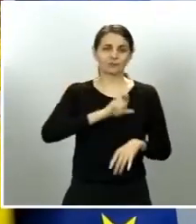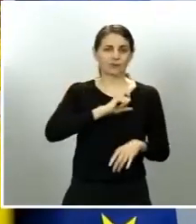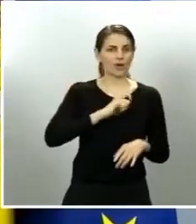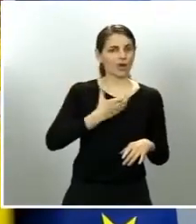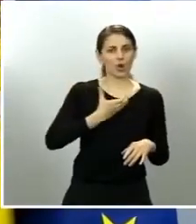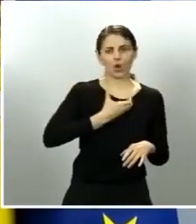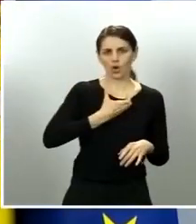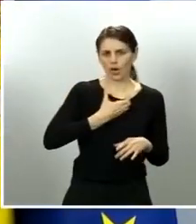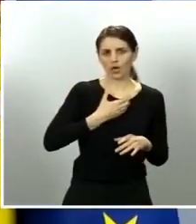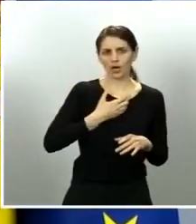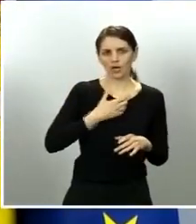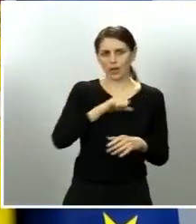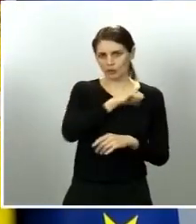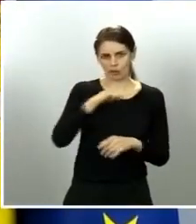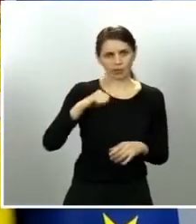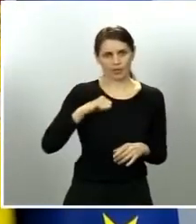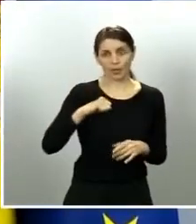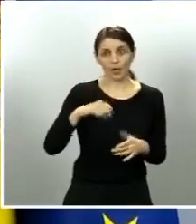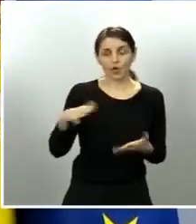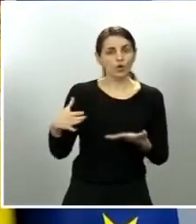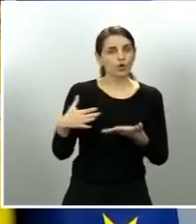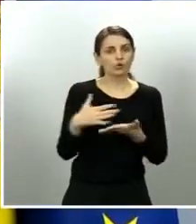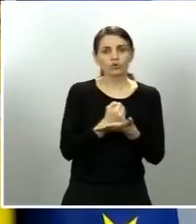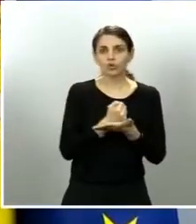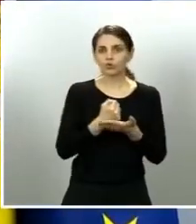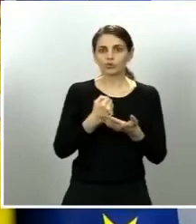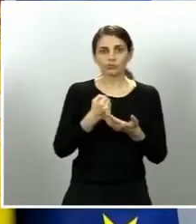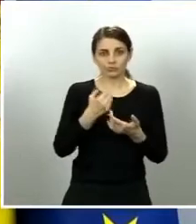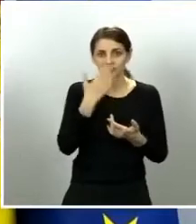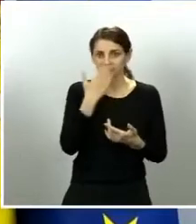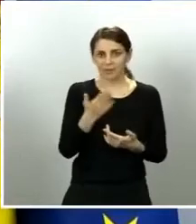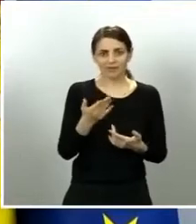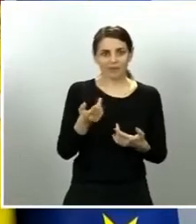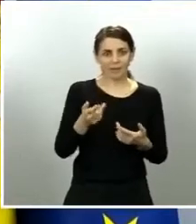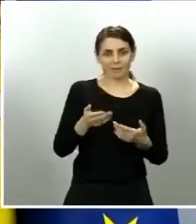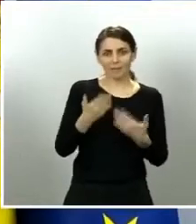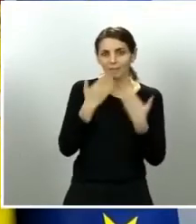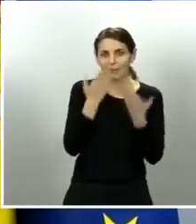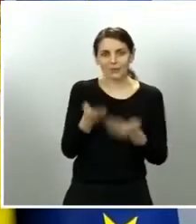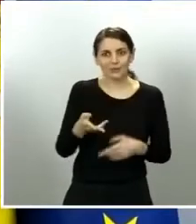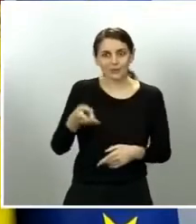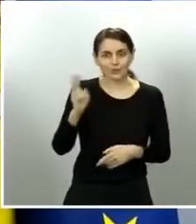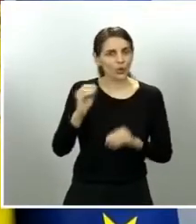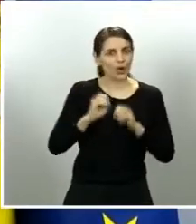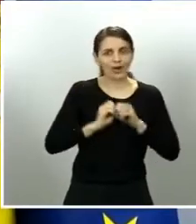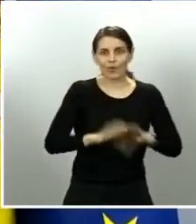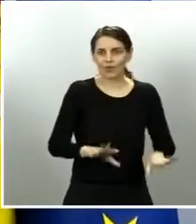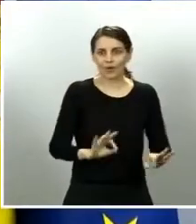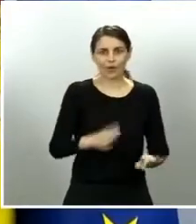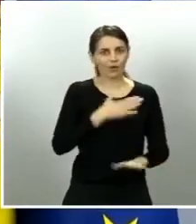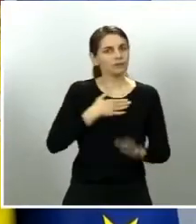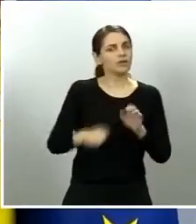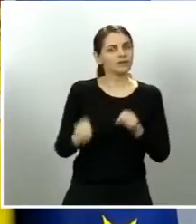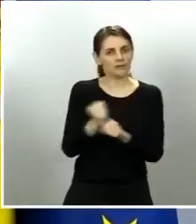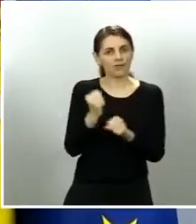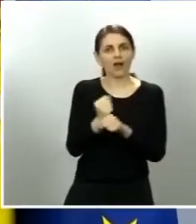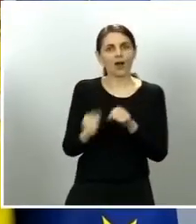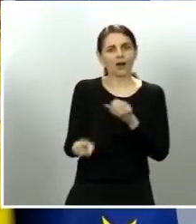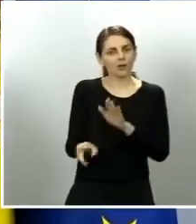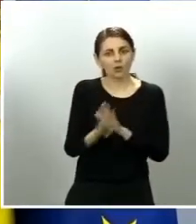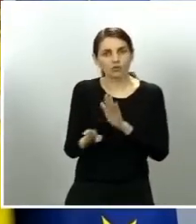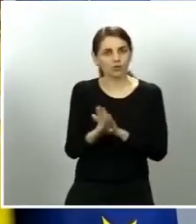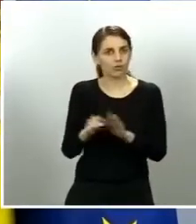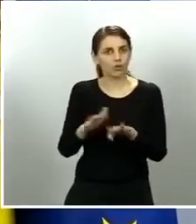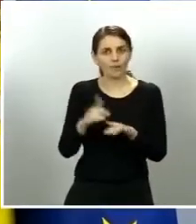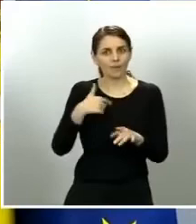han renunciado todos a sus permisos y todos están en disposición de prestar las funciones que